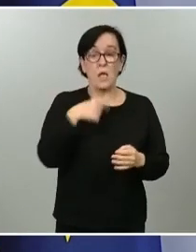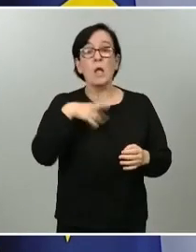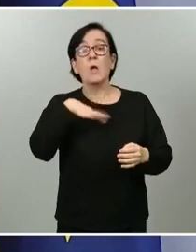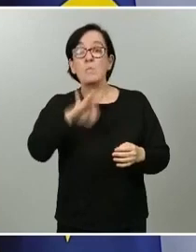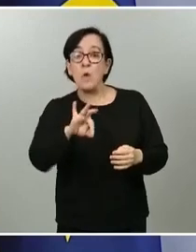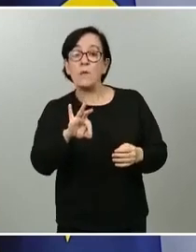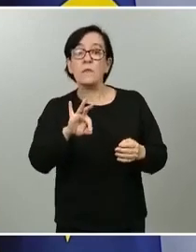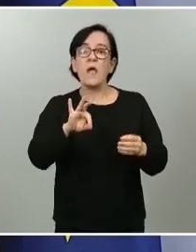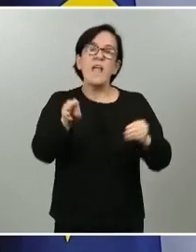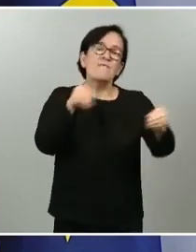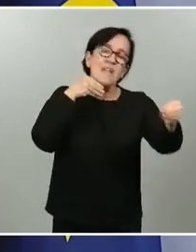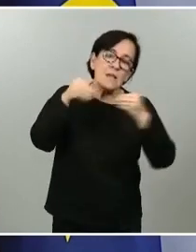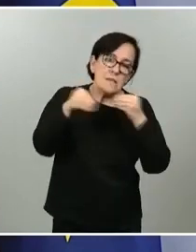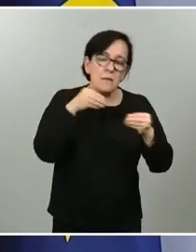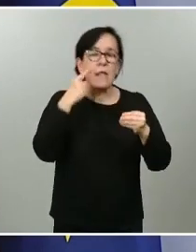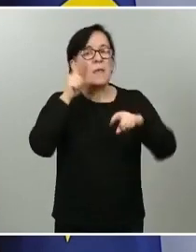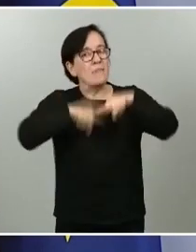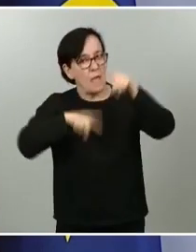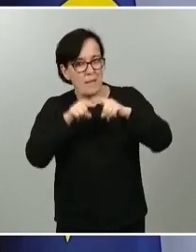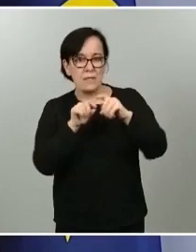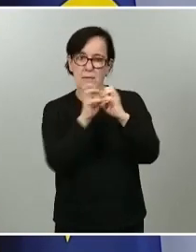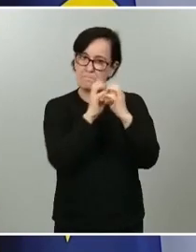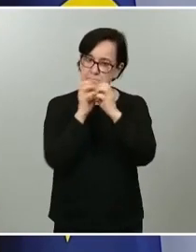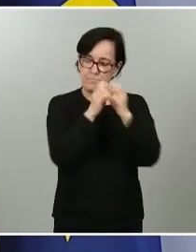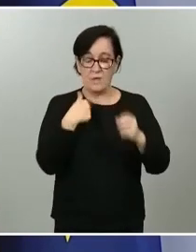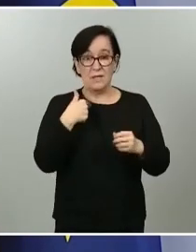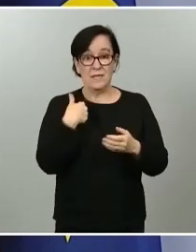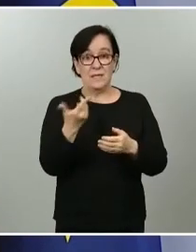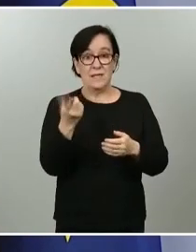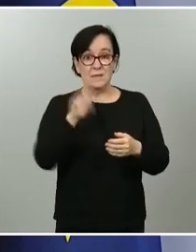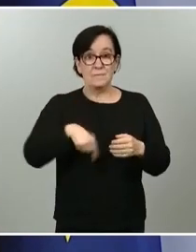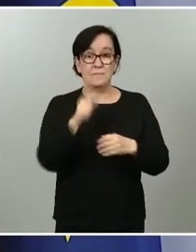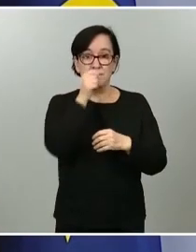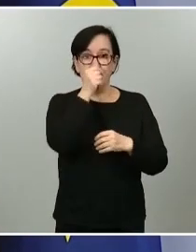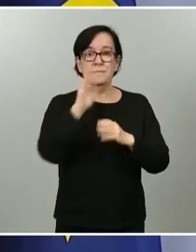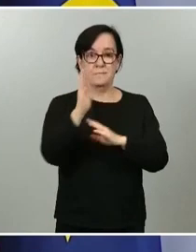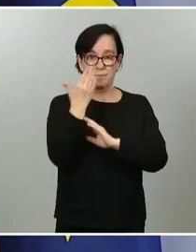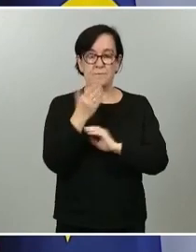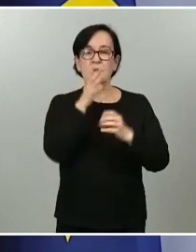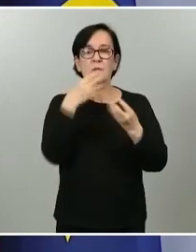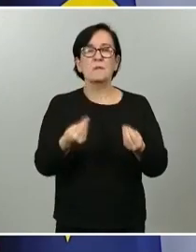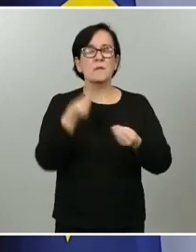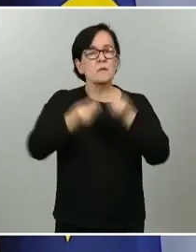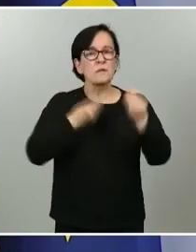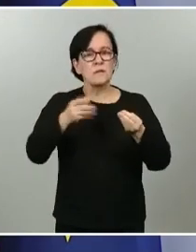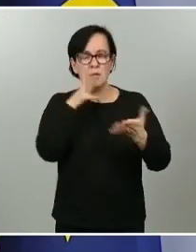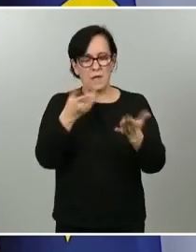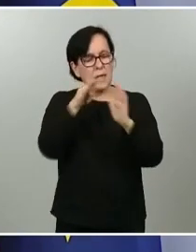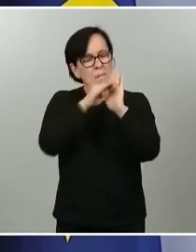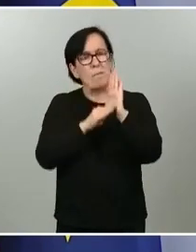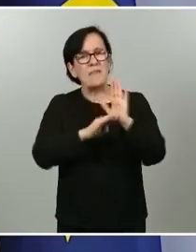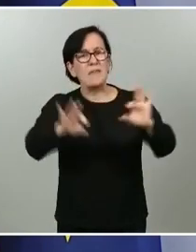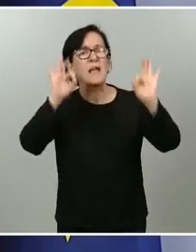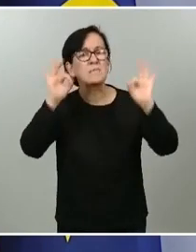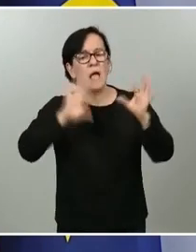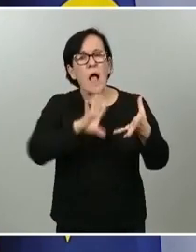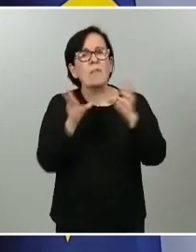flexibilización en este ámbito. también ha habido una petición de reconsiderar algún paquete de medidas específicas adaptadas